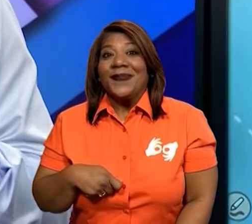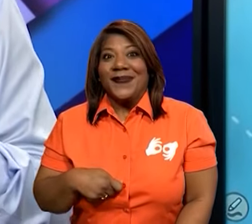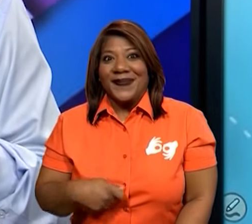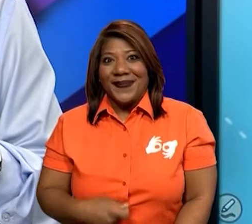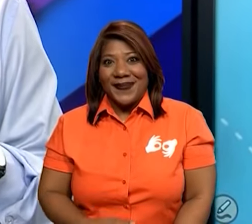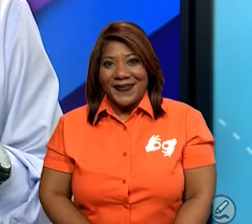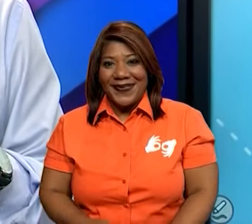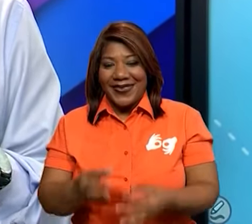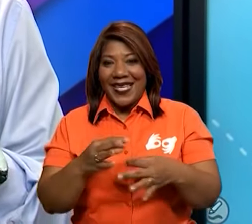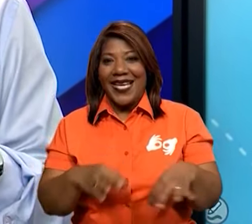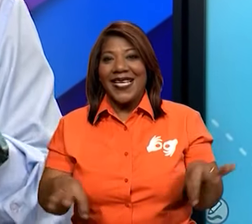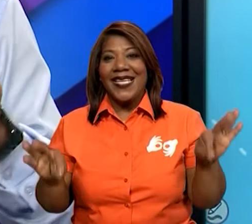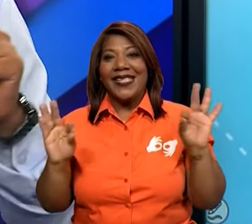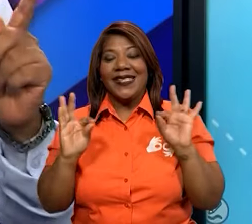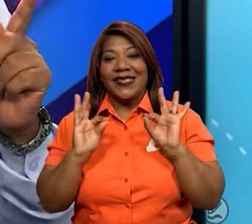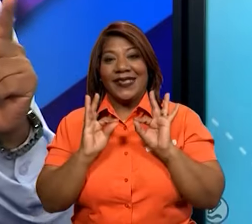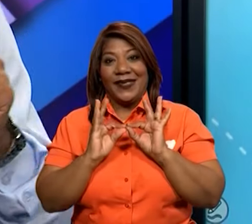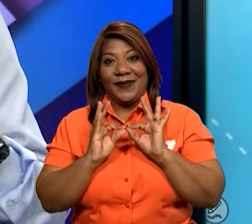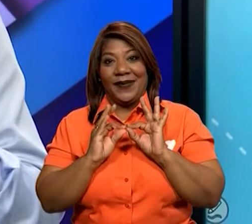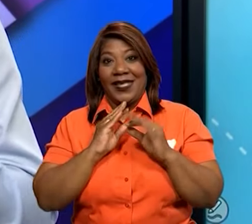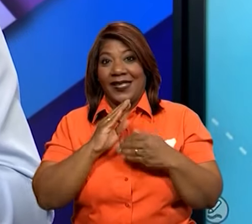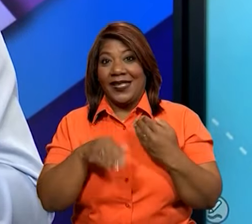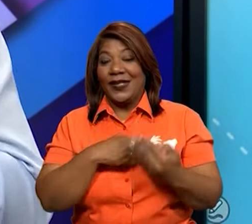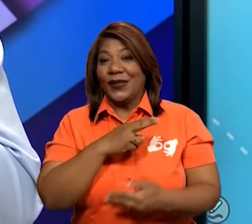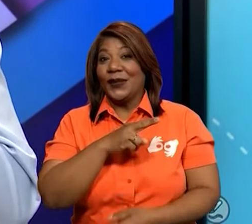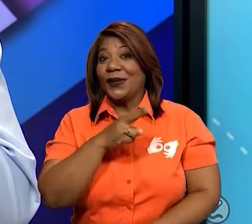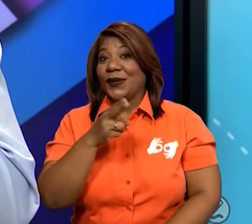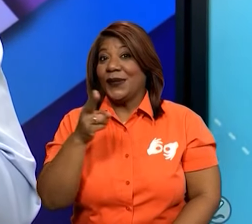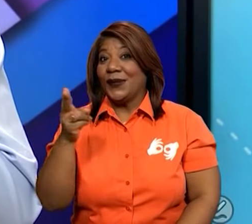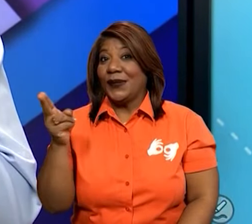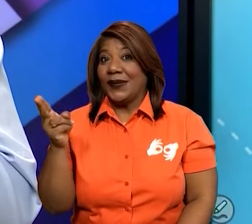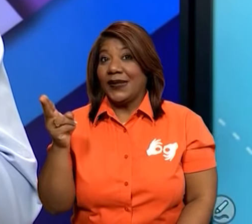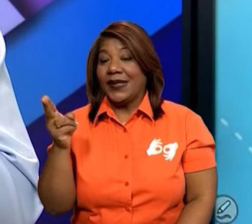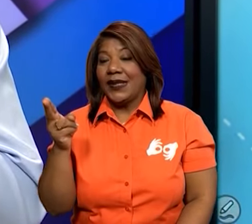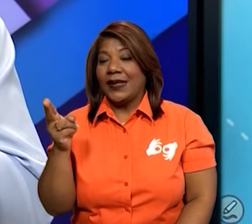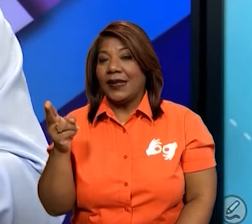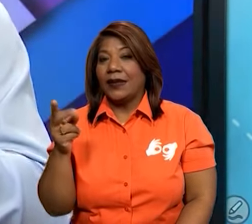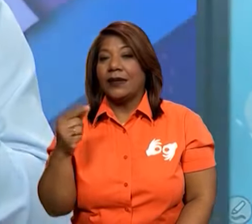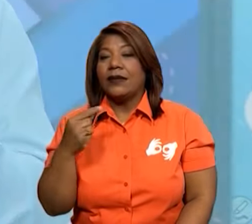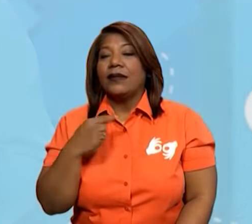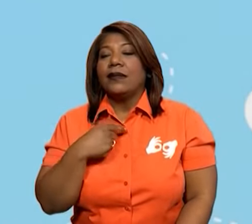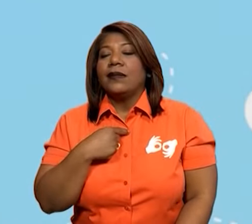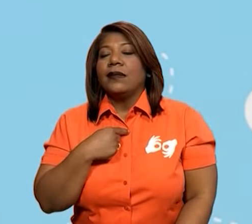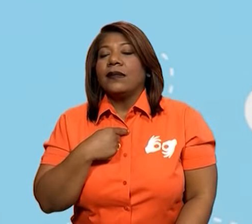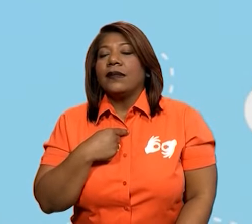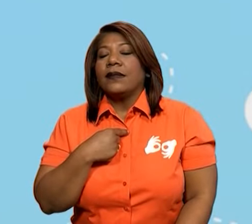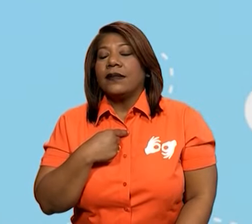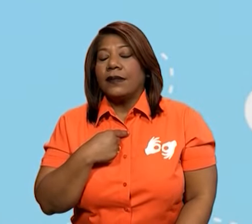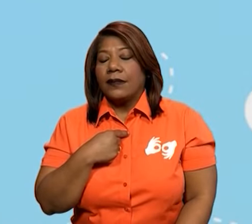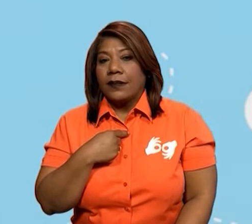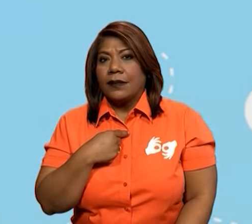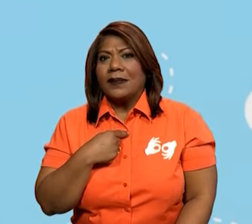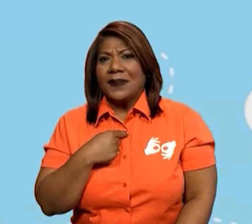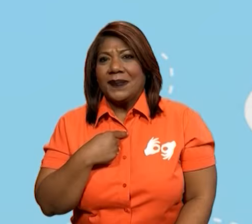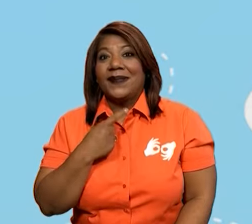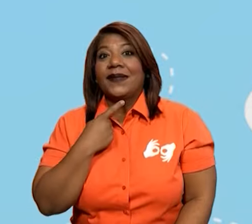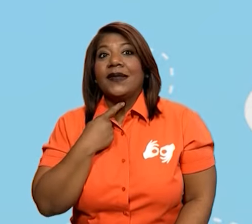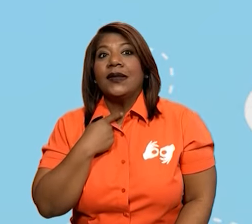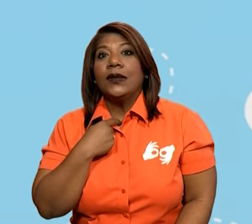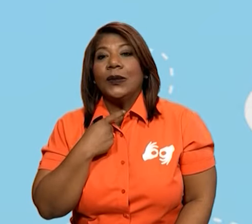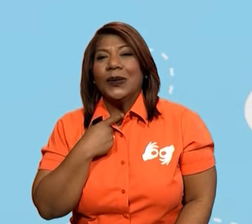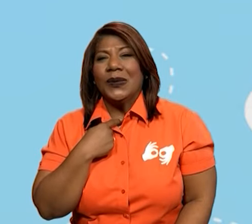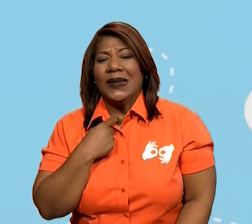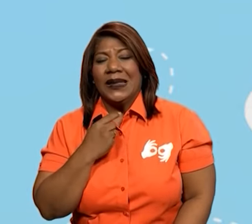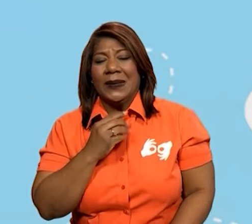importante saber que nosotros por la nariz identificamos olores agradables y